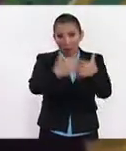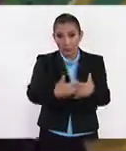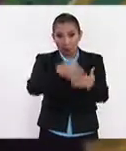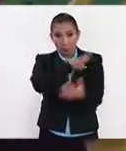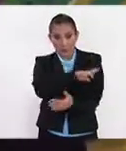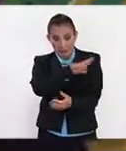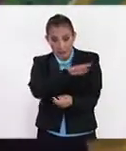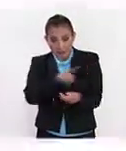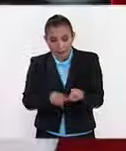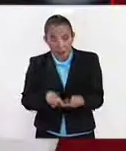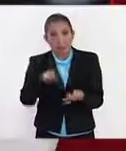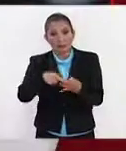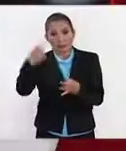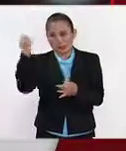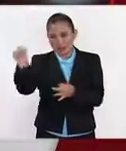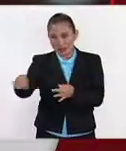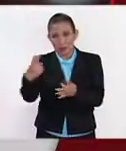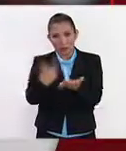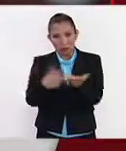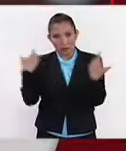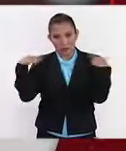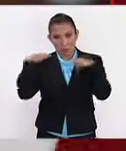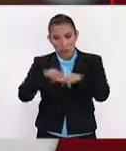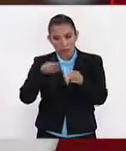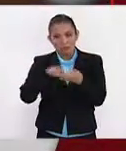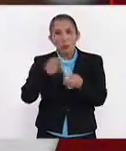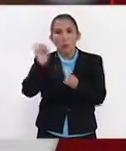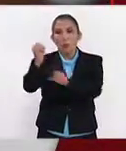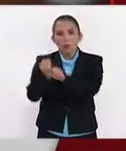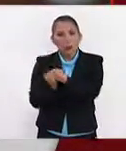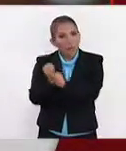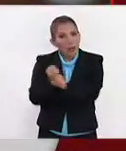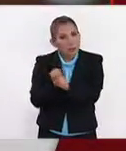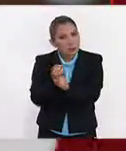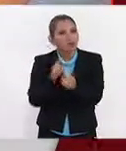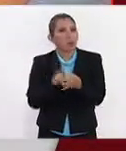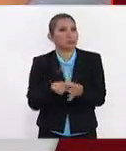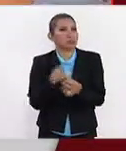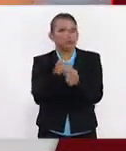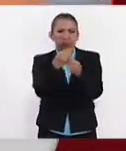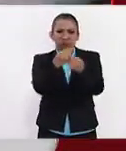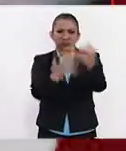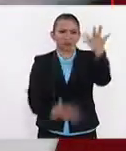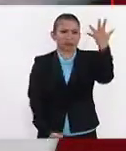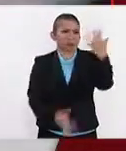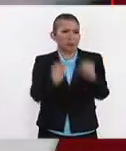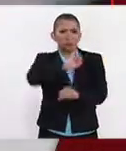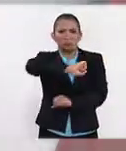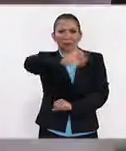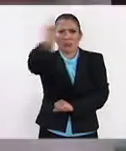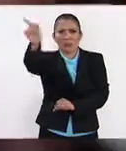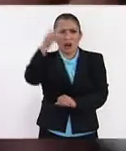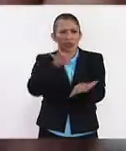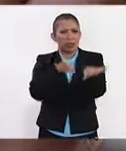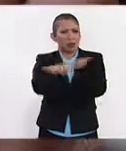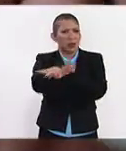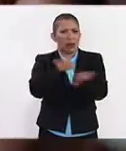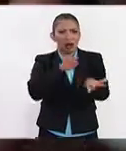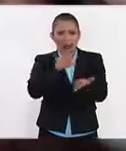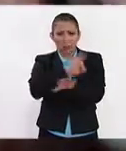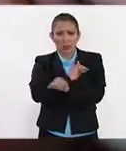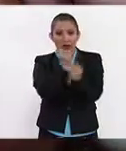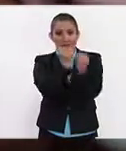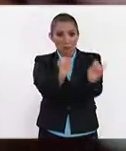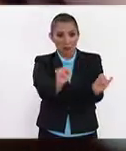privadas, dentro de la misma docencia, la investigación también. En fin, el ejercicio profesional puede ser también de manera